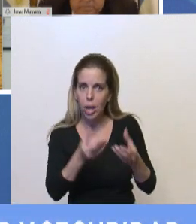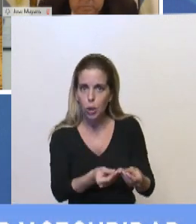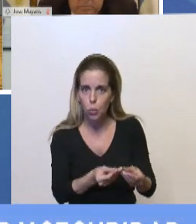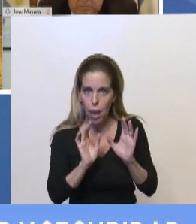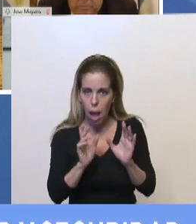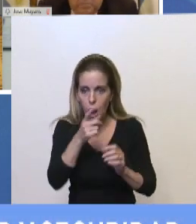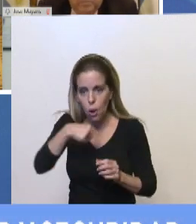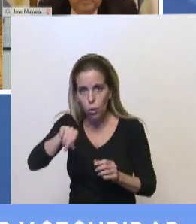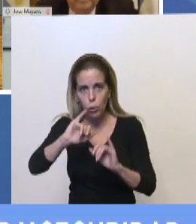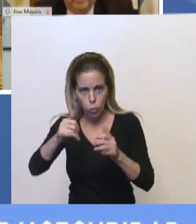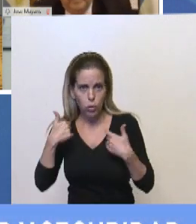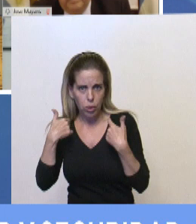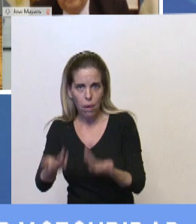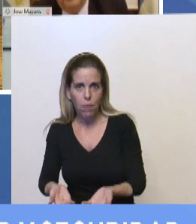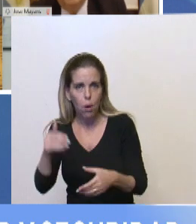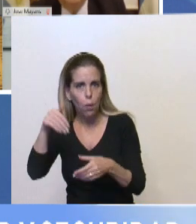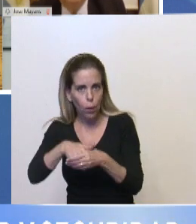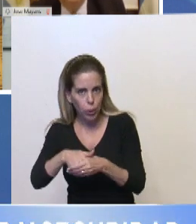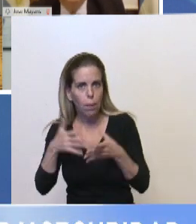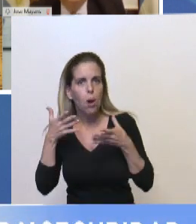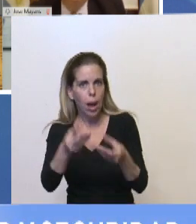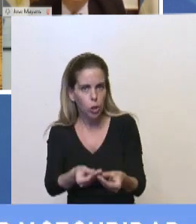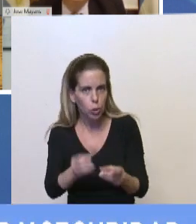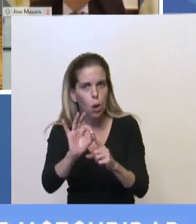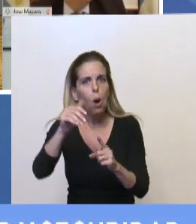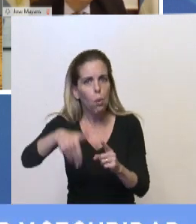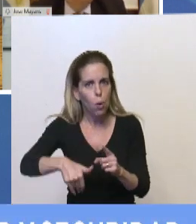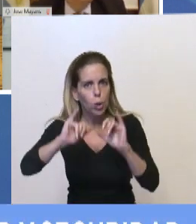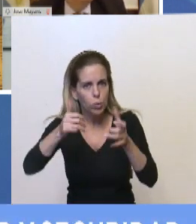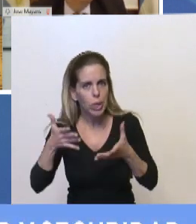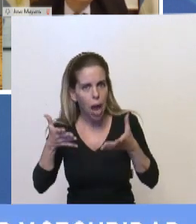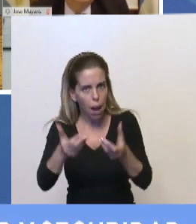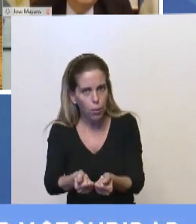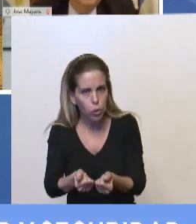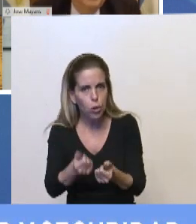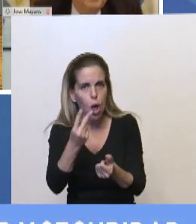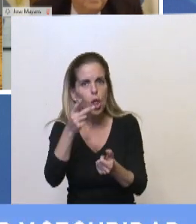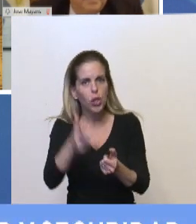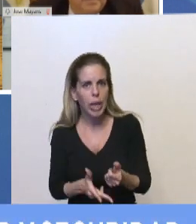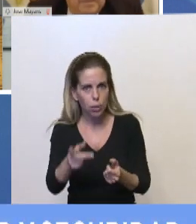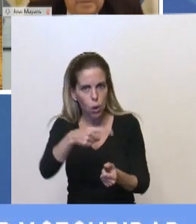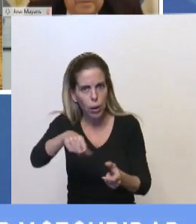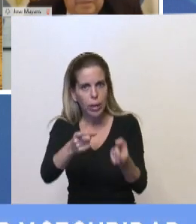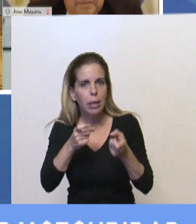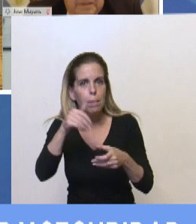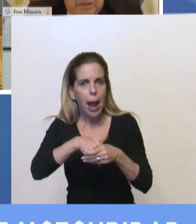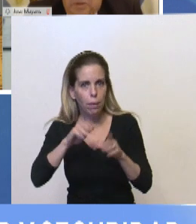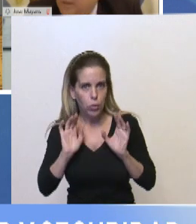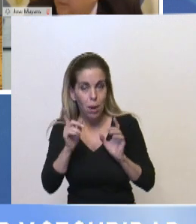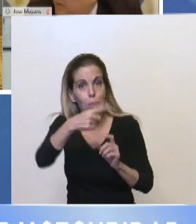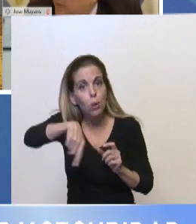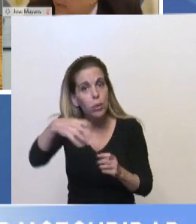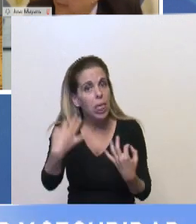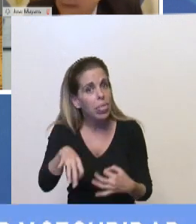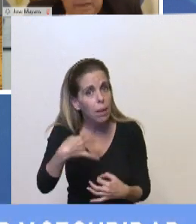oposición los dos tercios que ustedes requieren, le damos quórum, aceleramos los tratamientos, pero ustedes tienen que aprender a